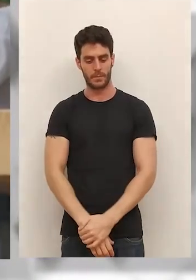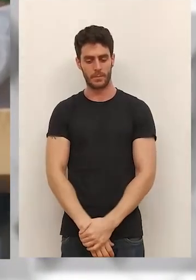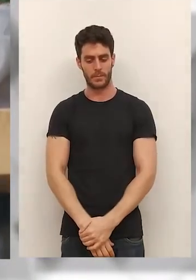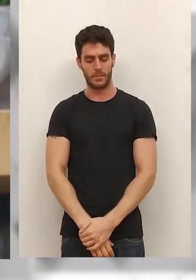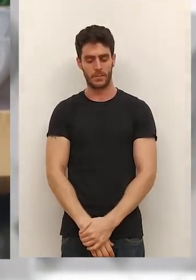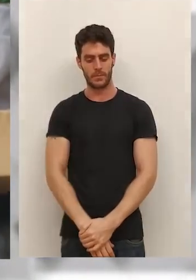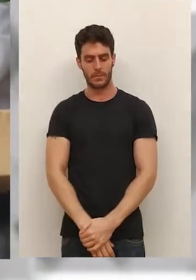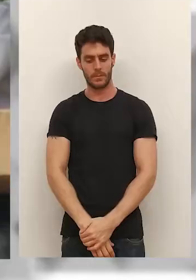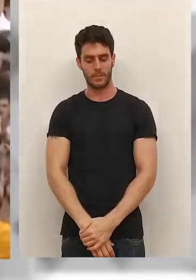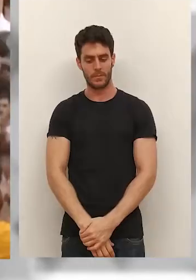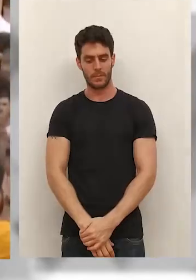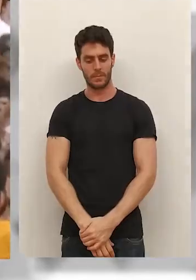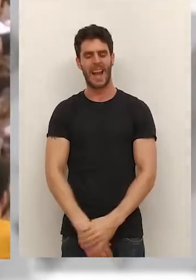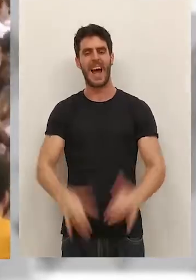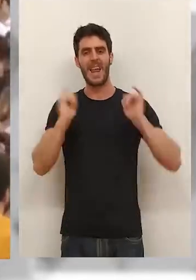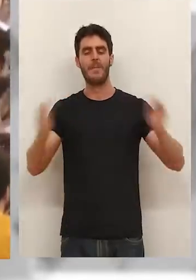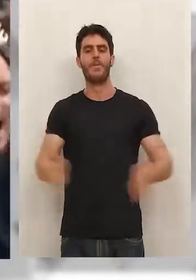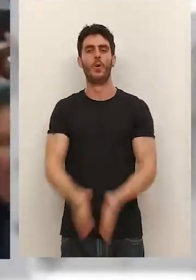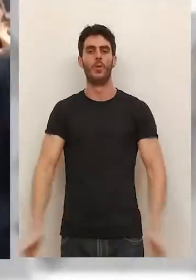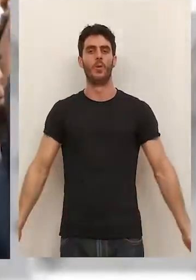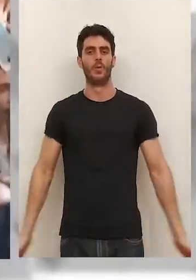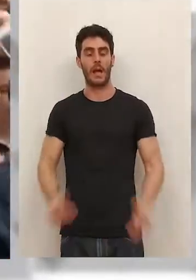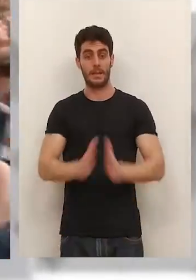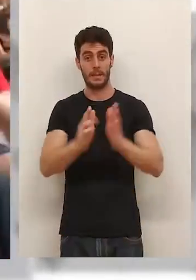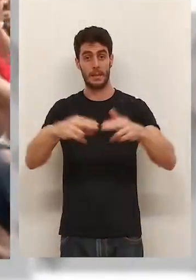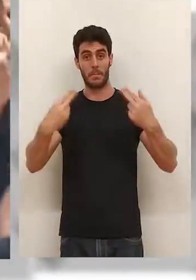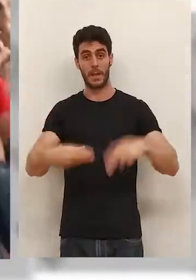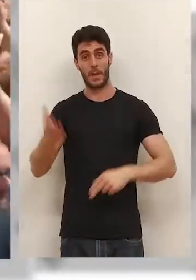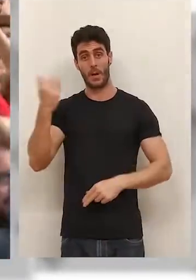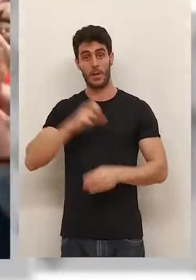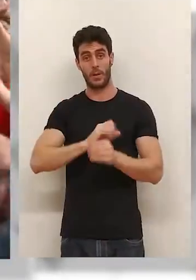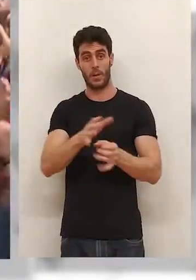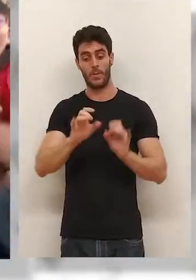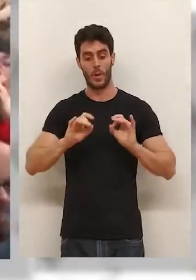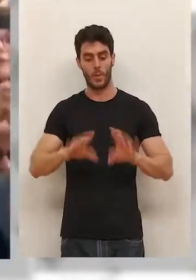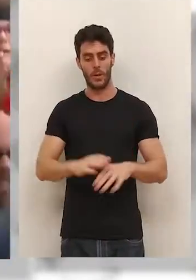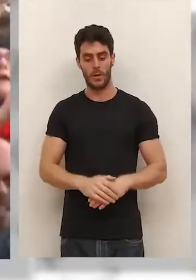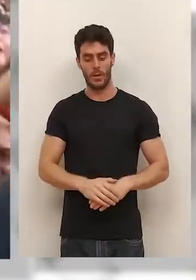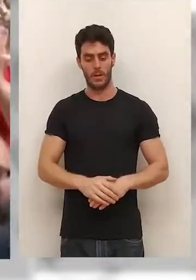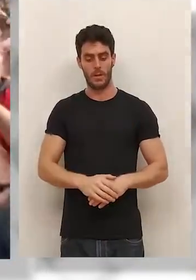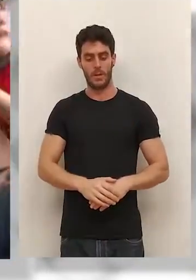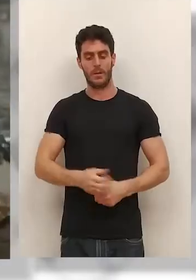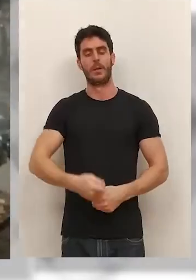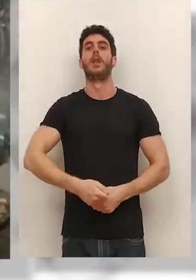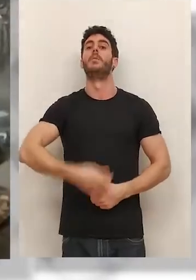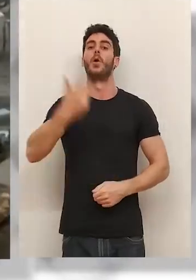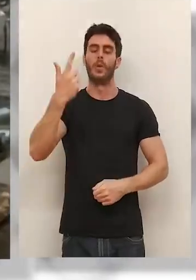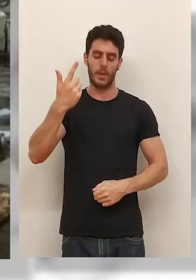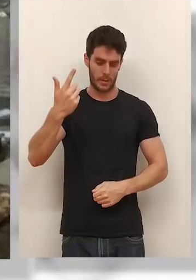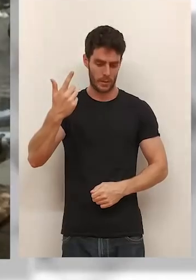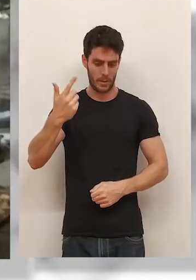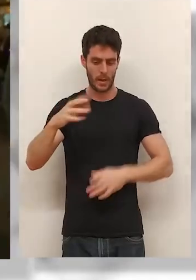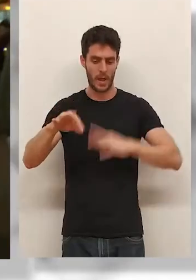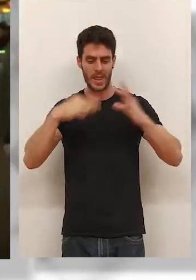¡A disfrutar! Un San Mateo como los de antes de la pandemia. El lanzamiento del cohete, las